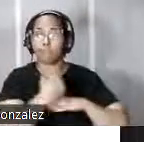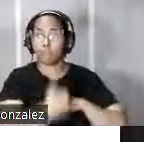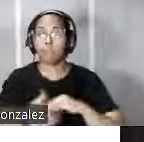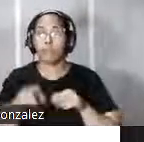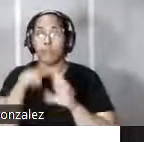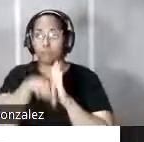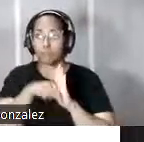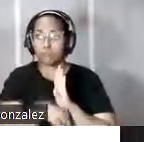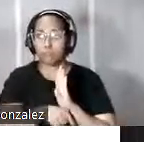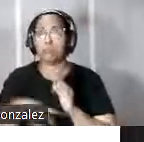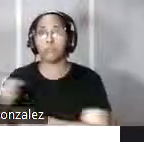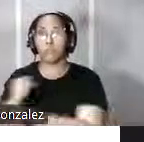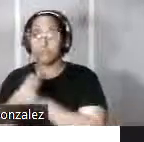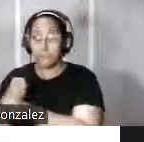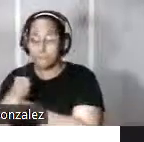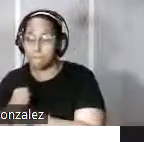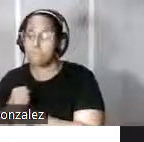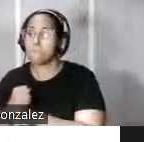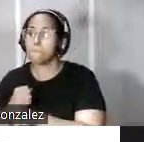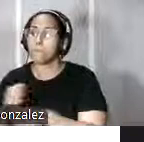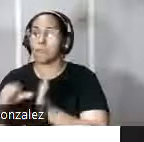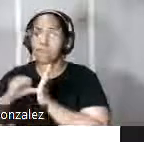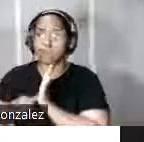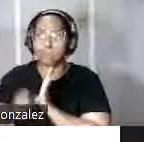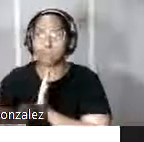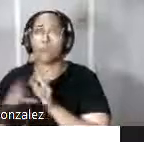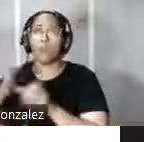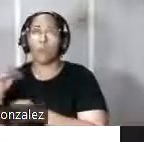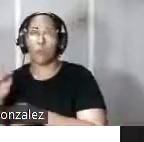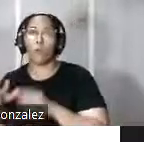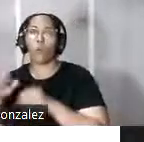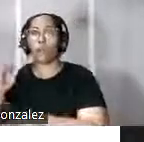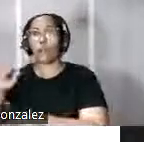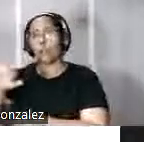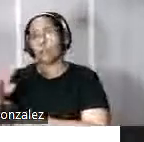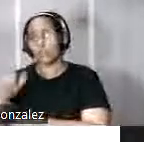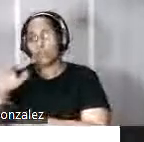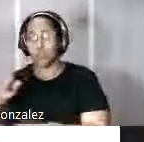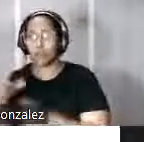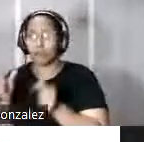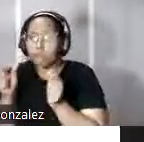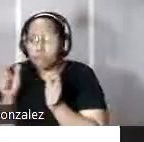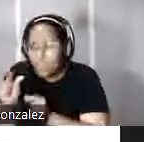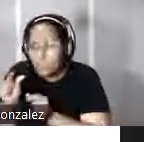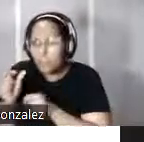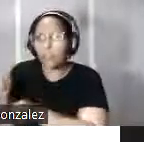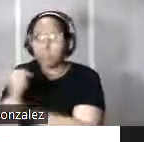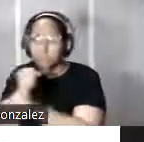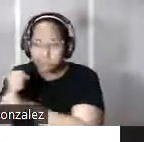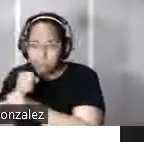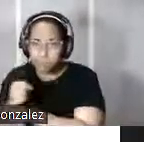y su defensa se reforzó con un rastrillo y con una pequeña obra defensiva.